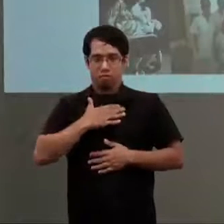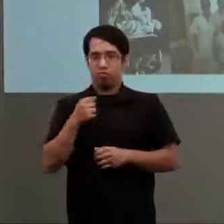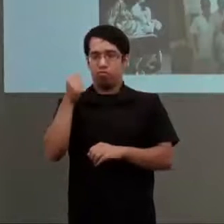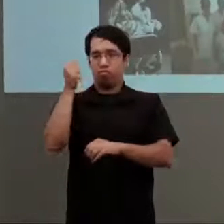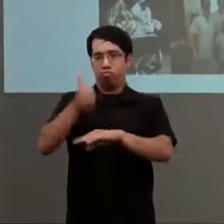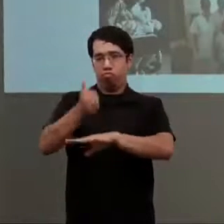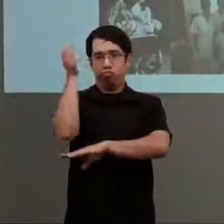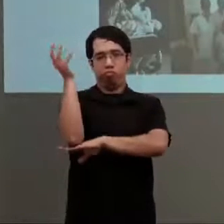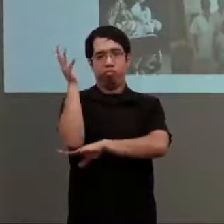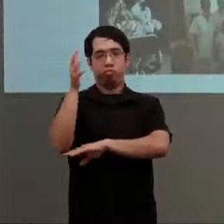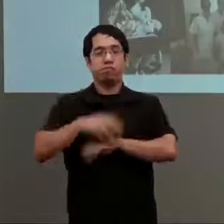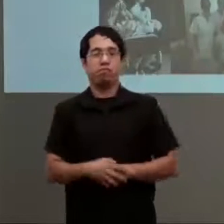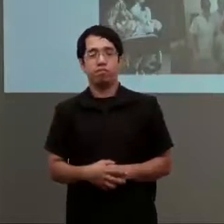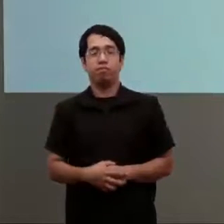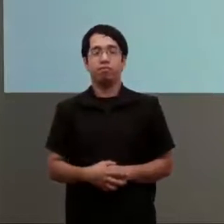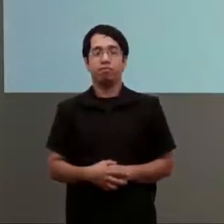hoy.